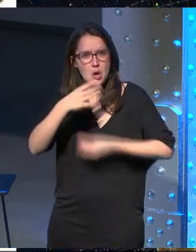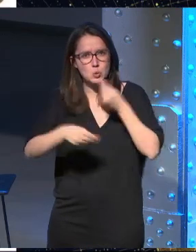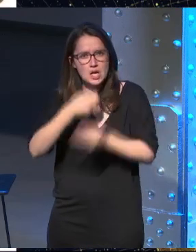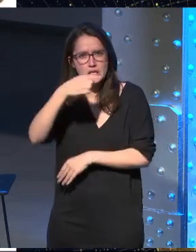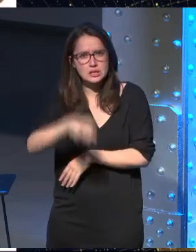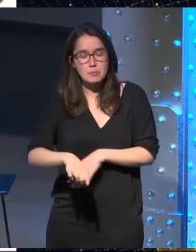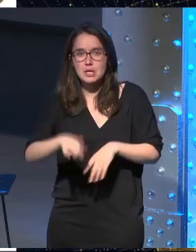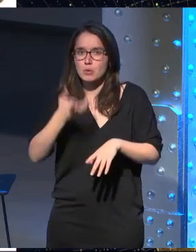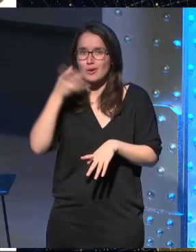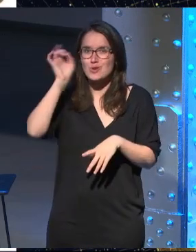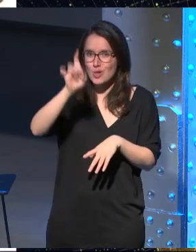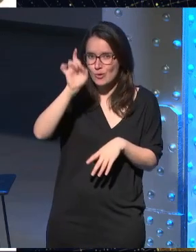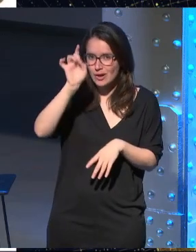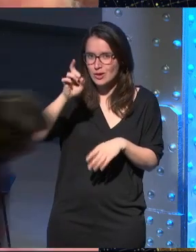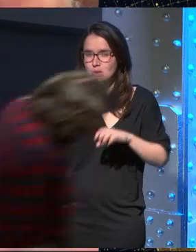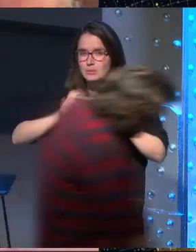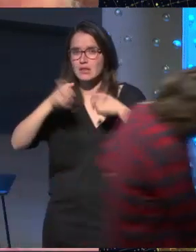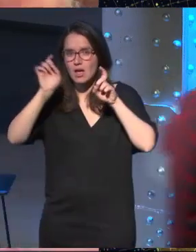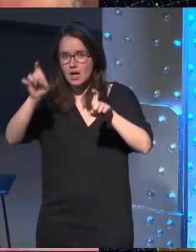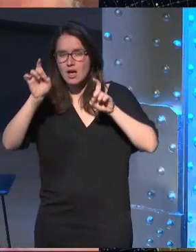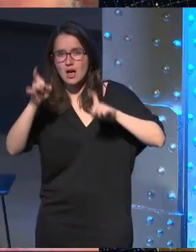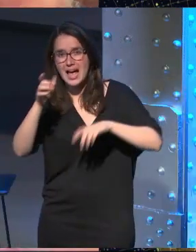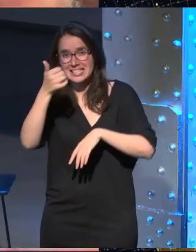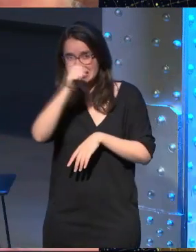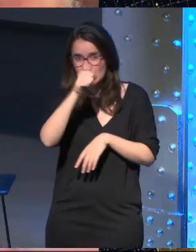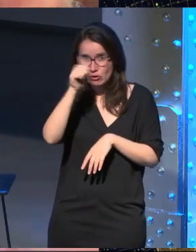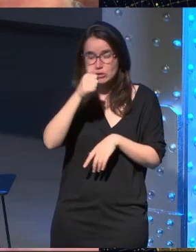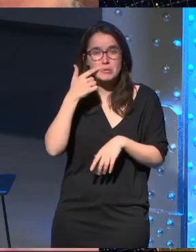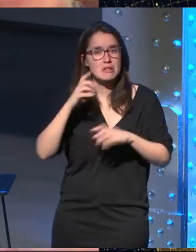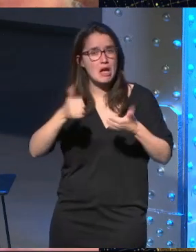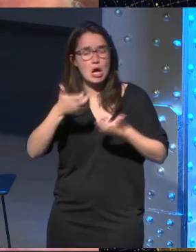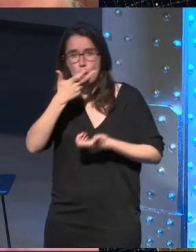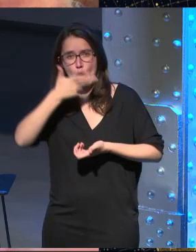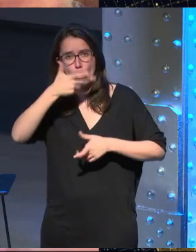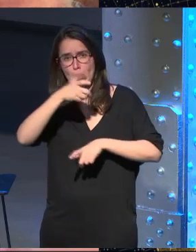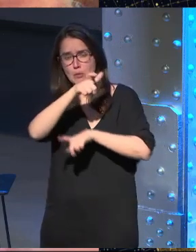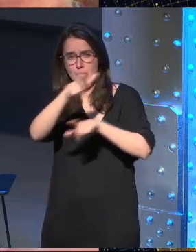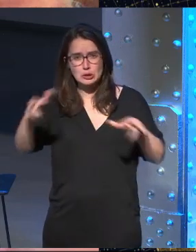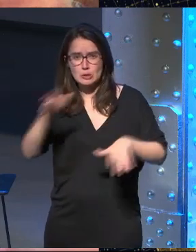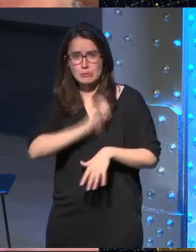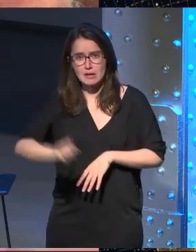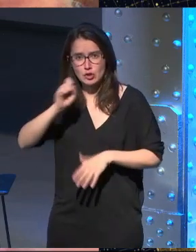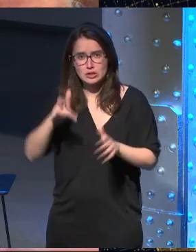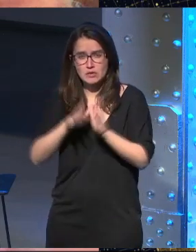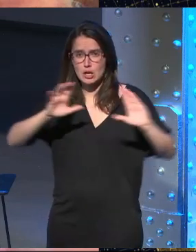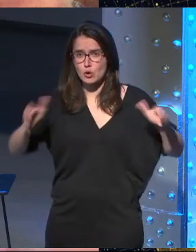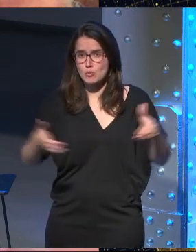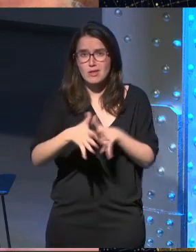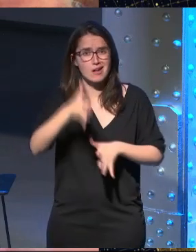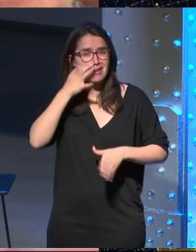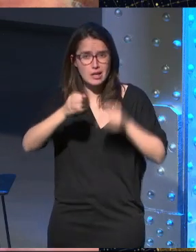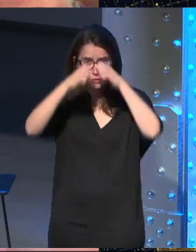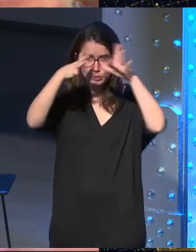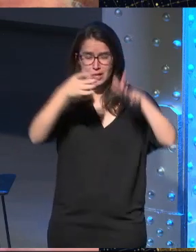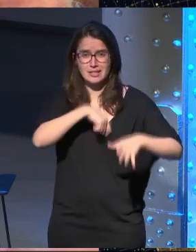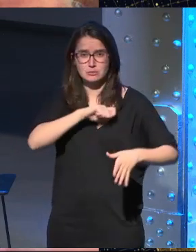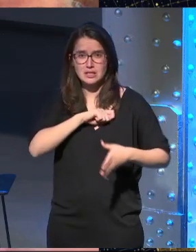también en educación y empecé a enseñárselo a chicos empecé a conocer a una gente maravillosa que es la comunidad de realidad virtual que tenemos en España que está